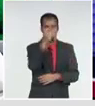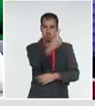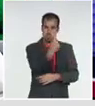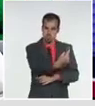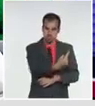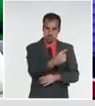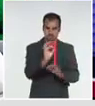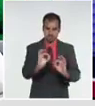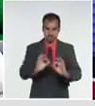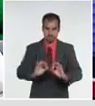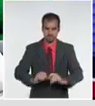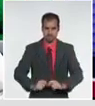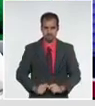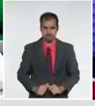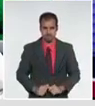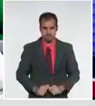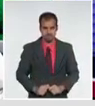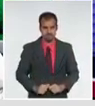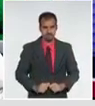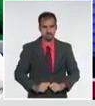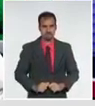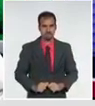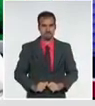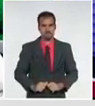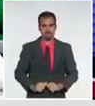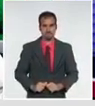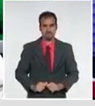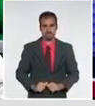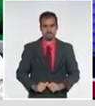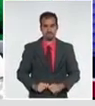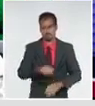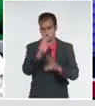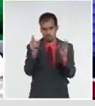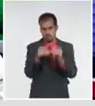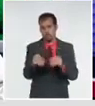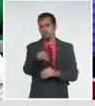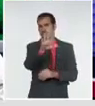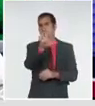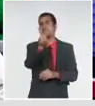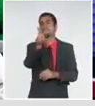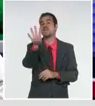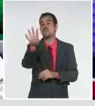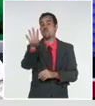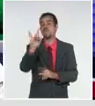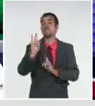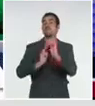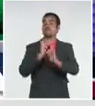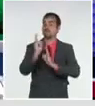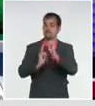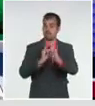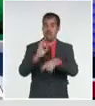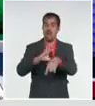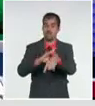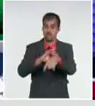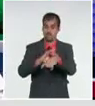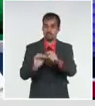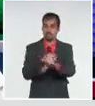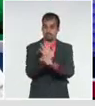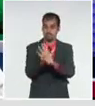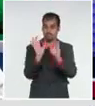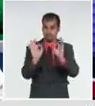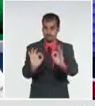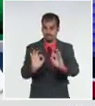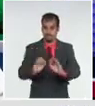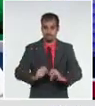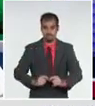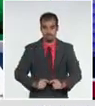cada uno de estos territorios. Ya se acumulan 524 lactantes que han sido diagnosticados en Cuba